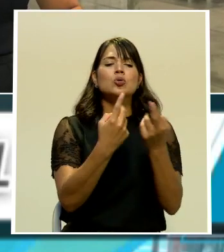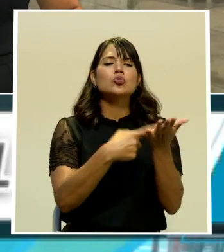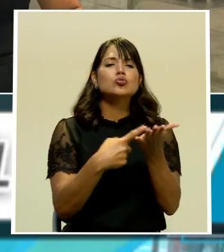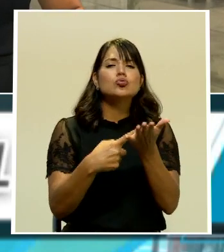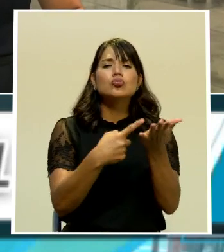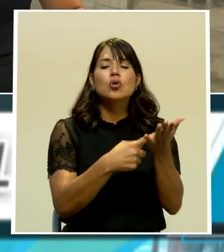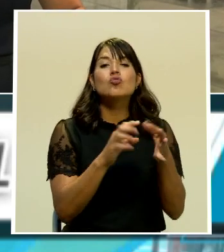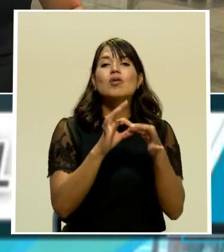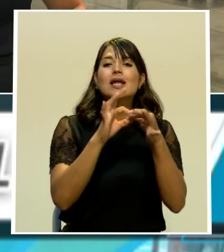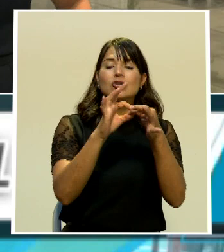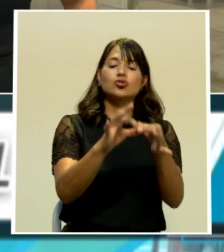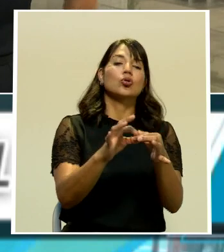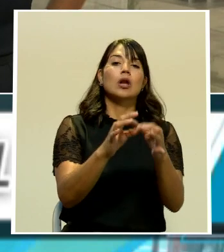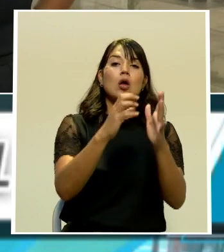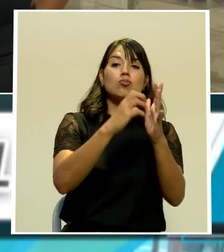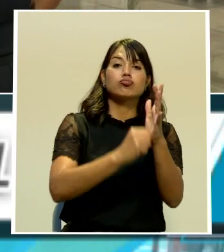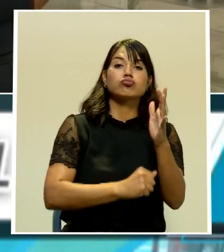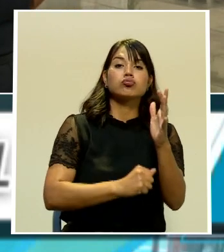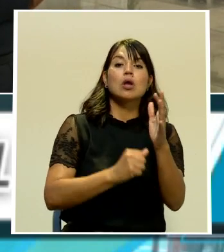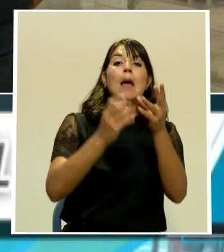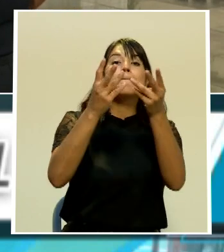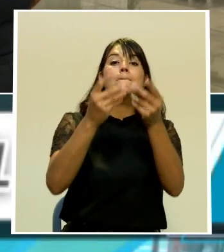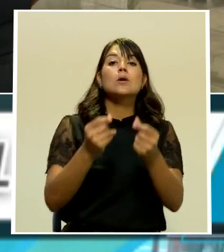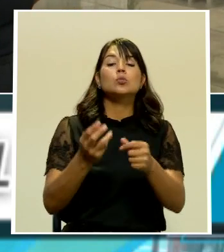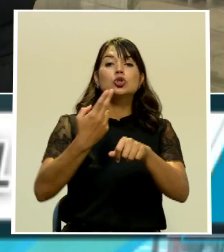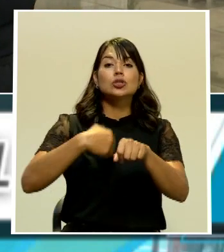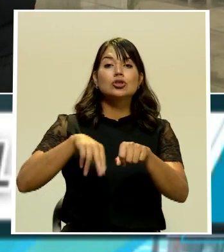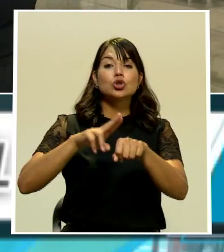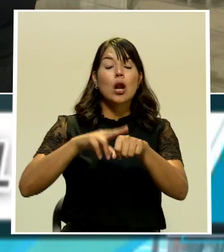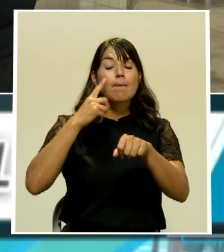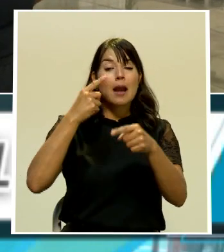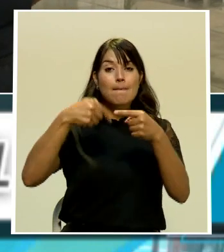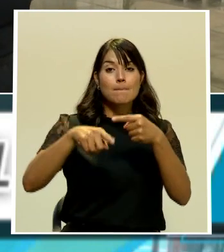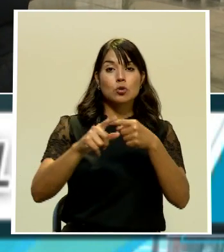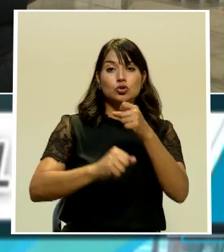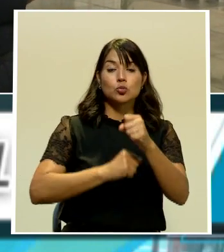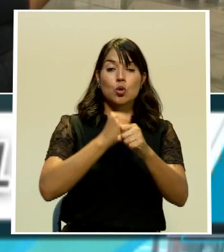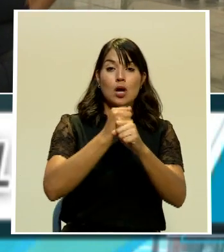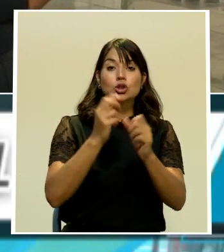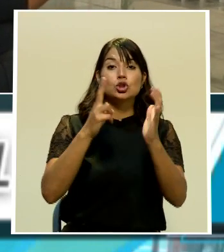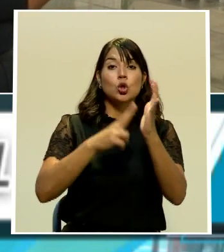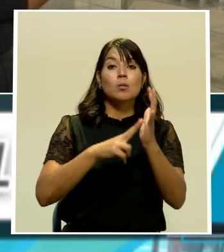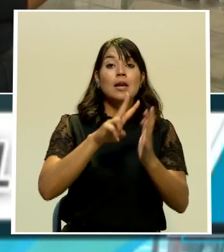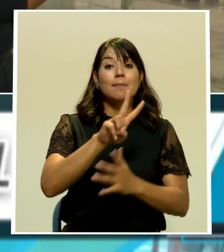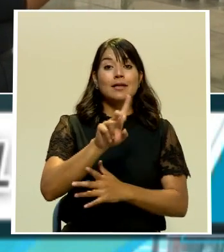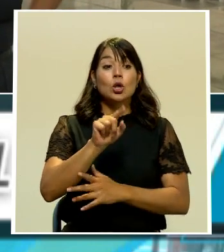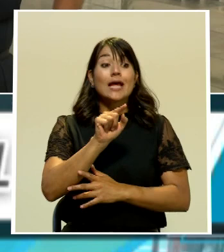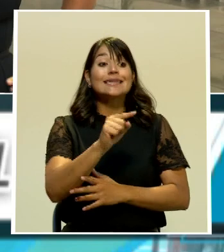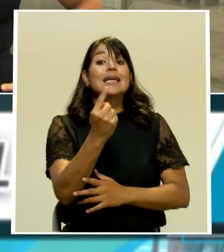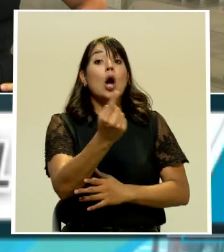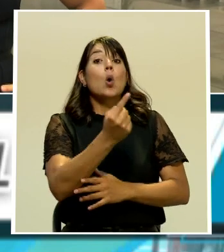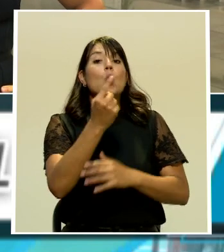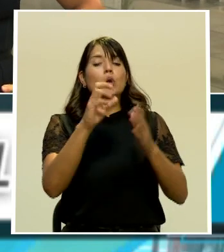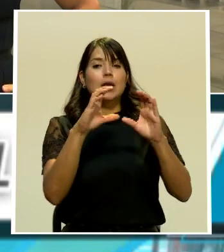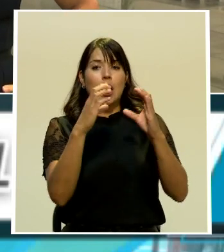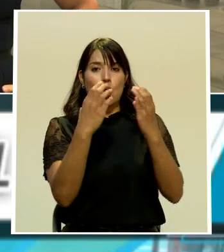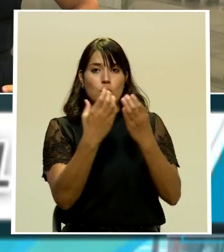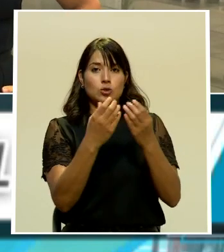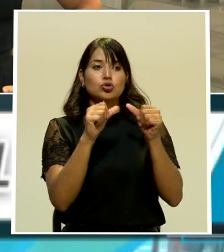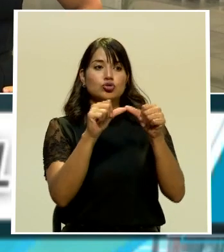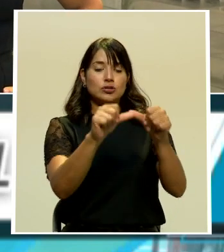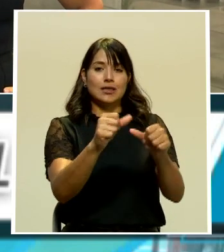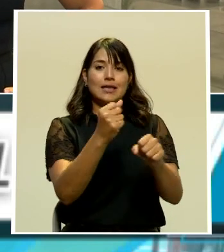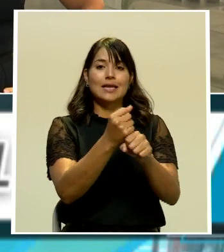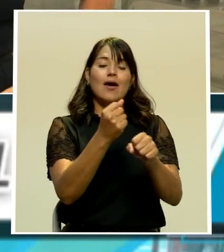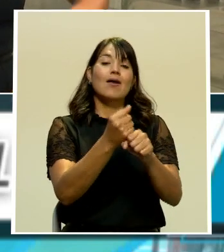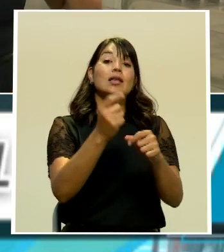Presupuesto Nacional del 2021. Esta es la única comisión legislativa que funcionará hasta el próximo 2